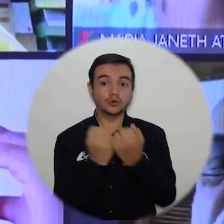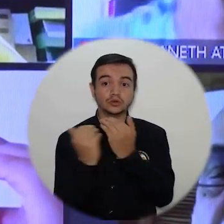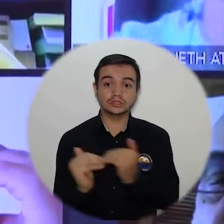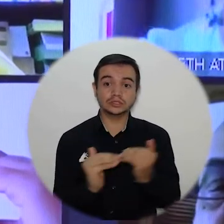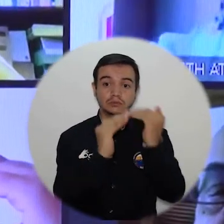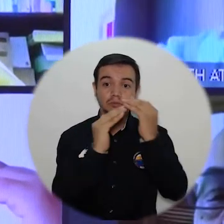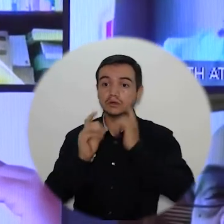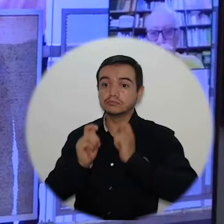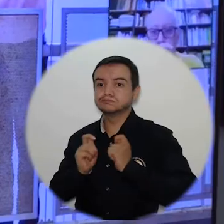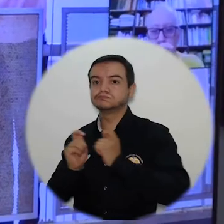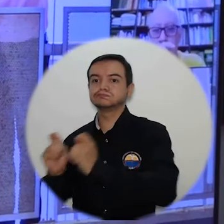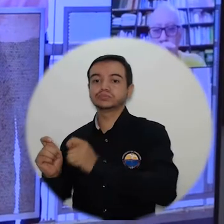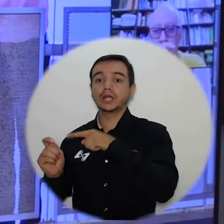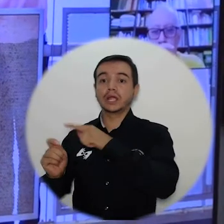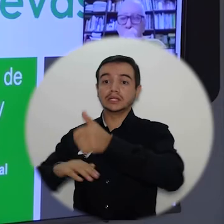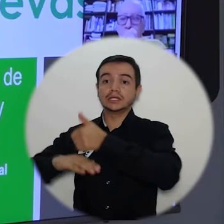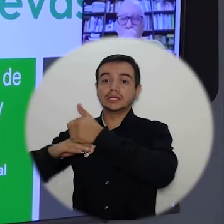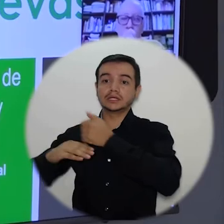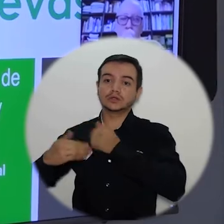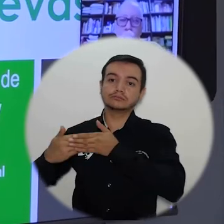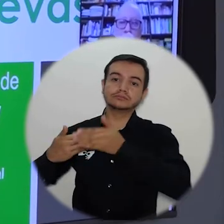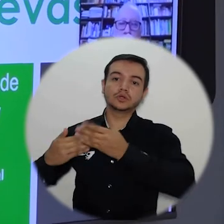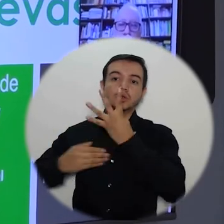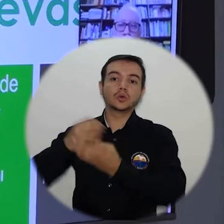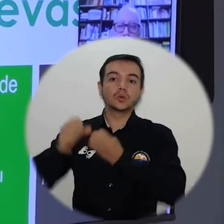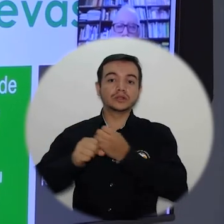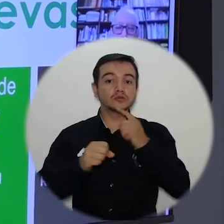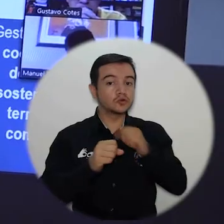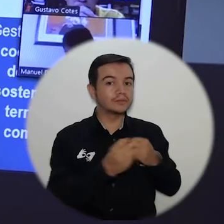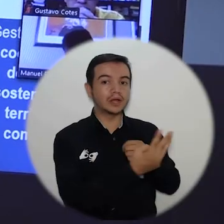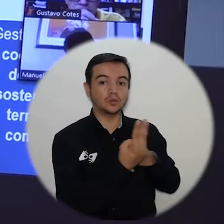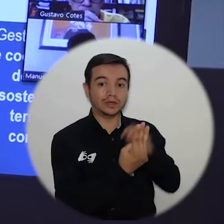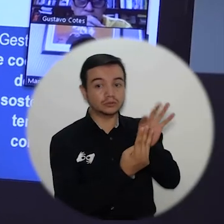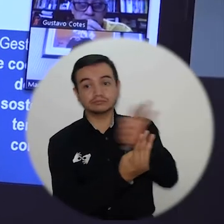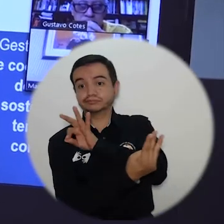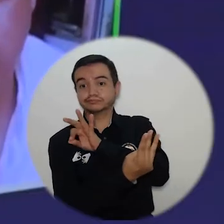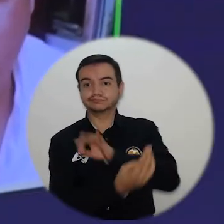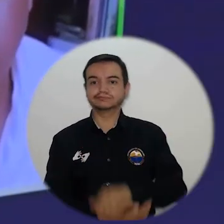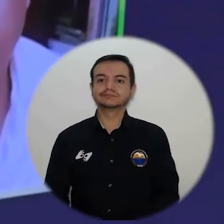de cuatro años, de ternas seleccionadas según reglamentación, que para tal efecto, expida.